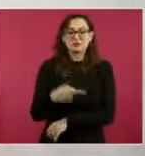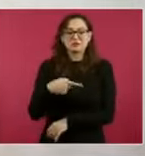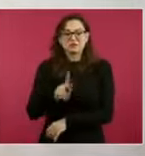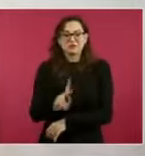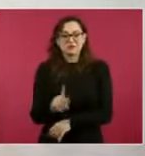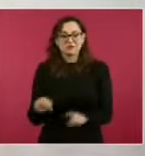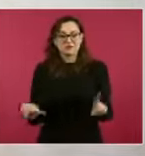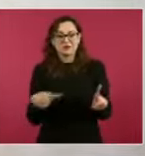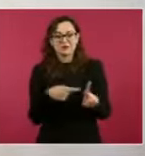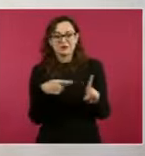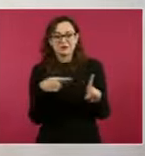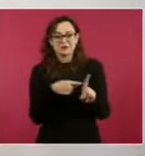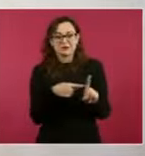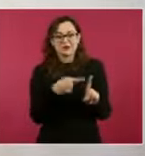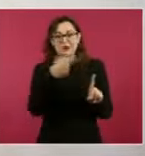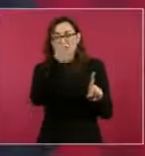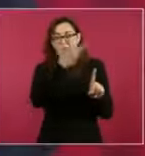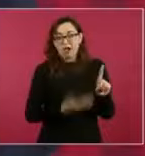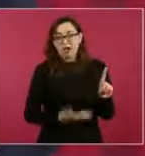juez es el Estado.